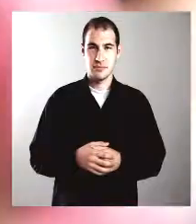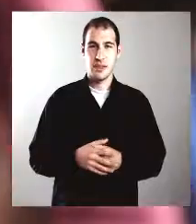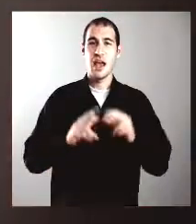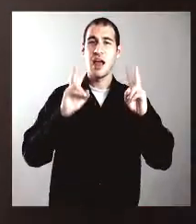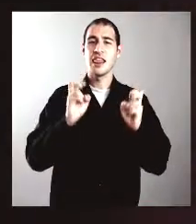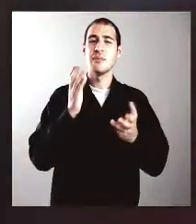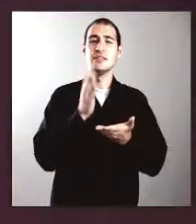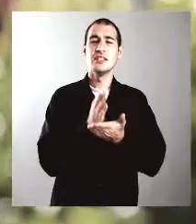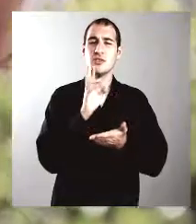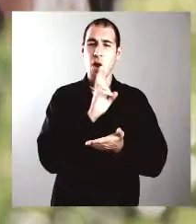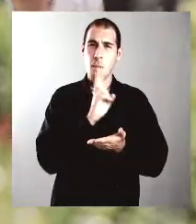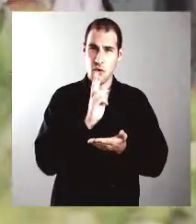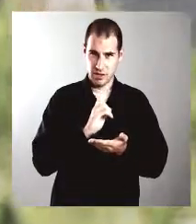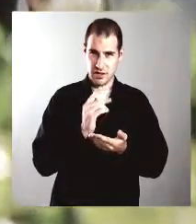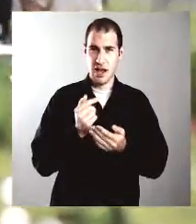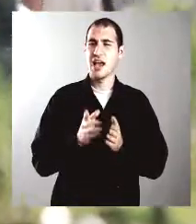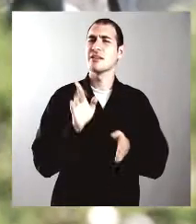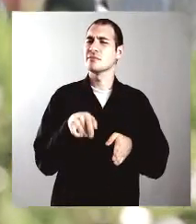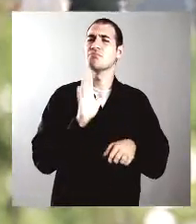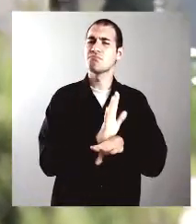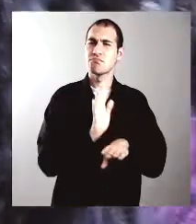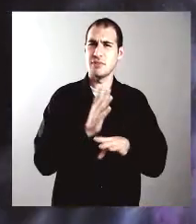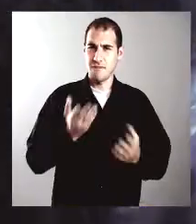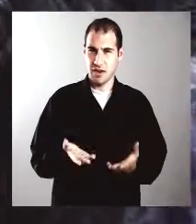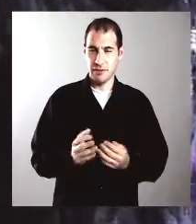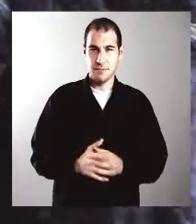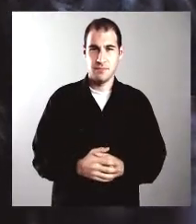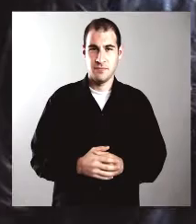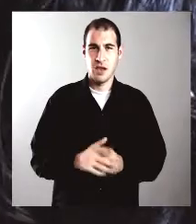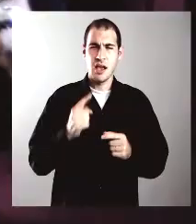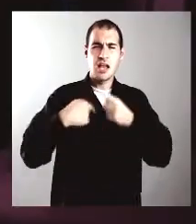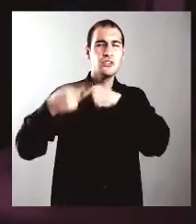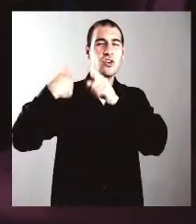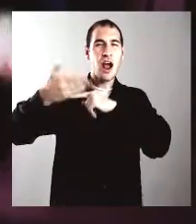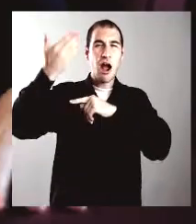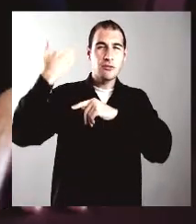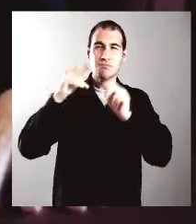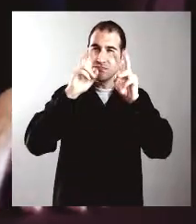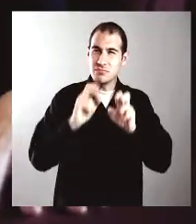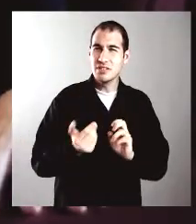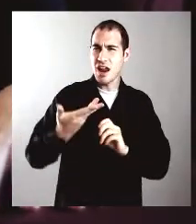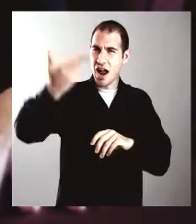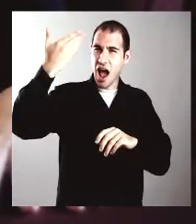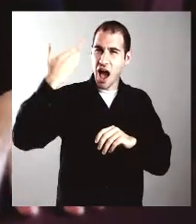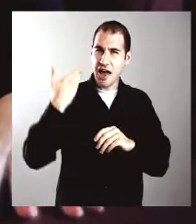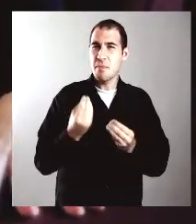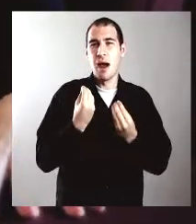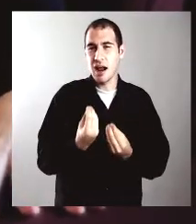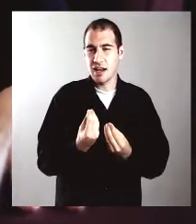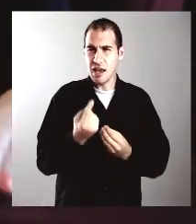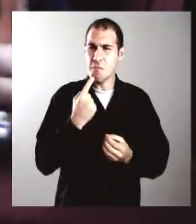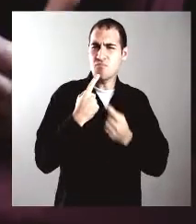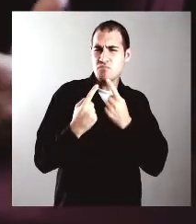Hablar sobre los derechos de la mujer es irse muy atrás en la historia